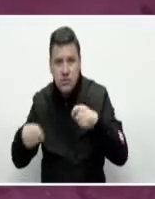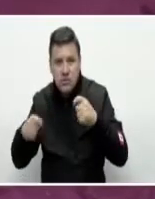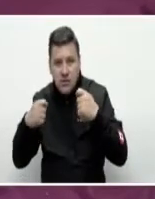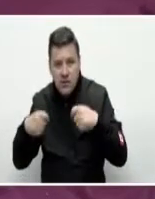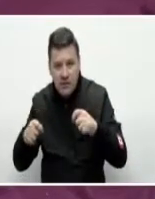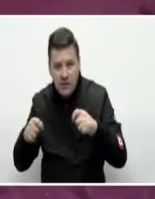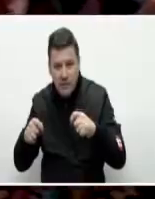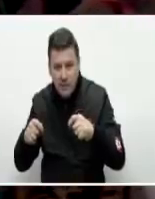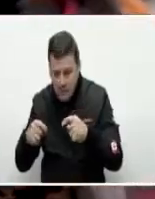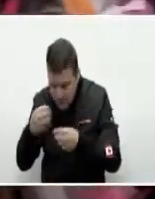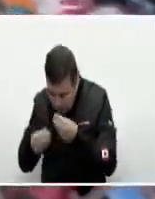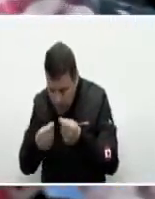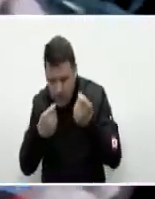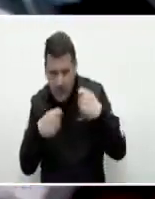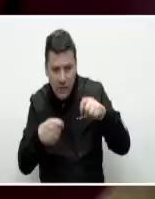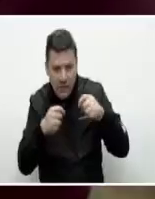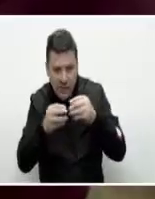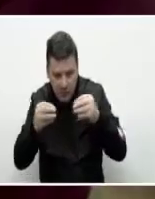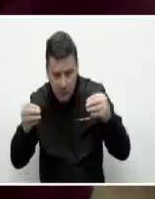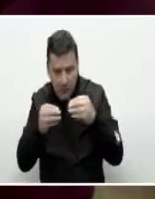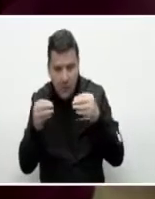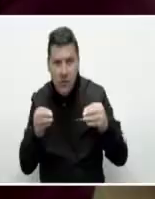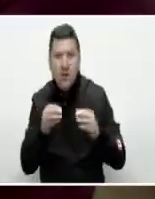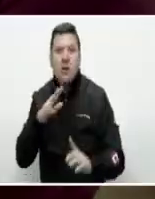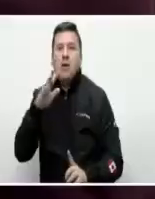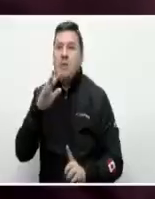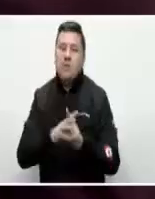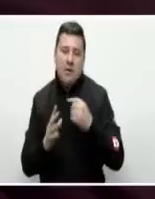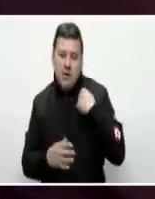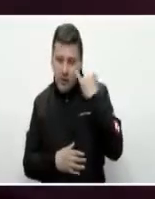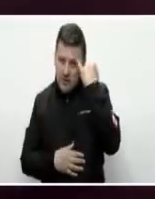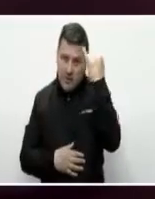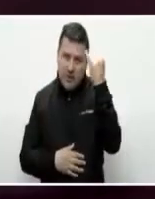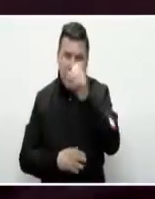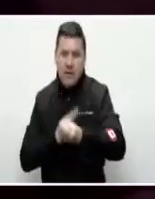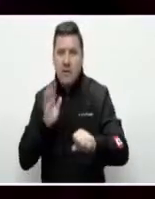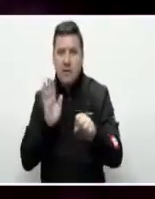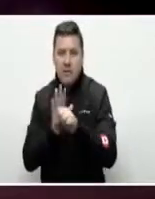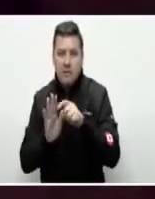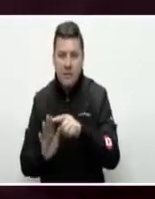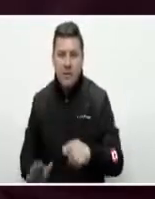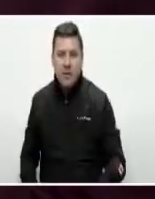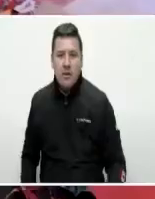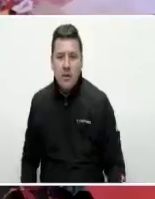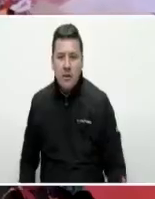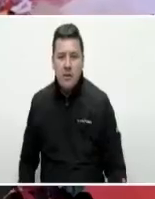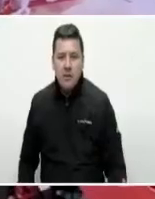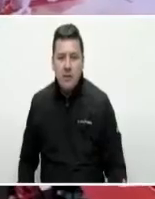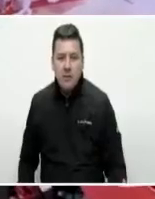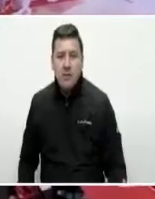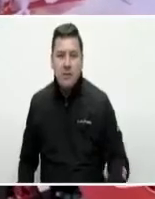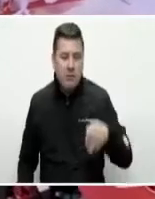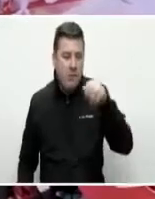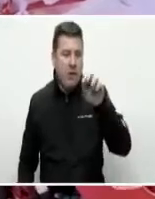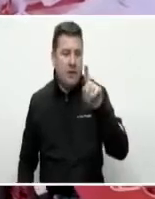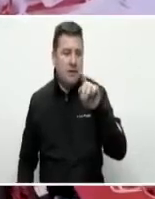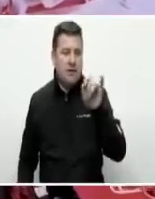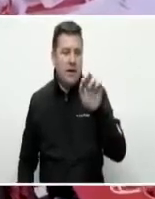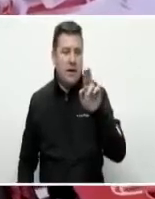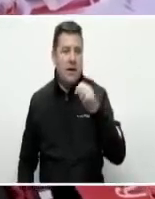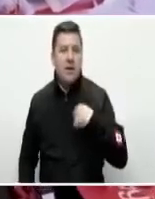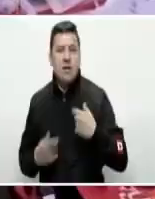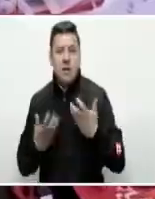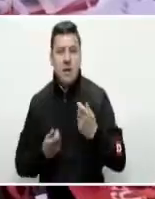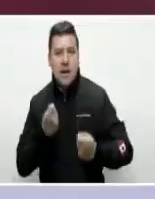productos que yo hacía con estas telas y así nace entonces esta idea. Mi marca se llama Rise of Design y lo que yo quiero con mi